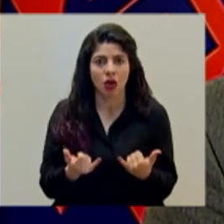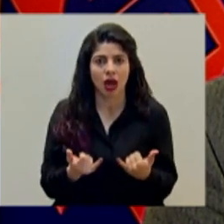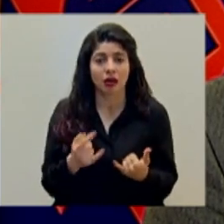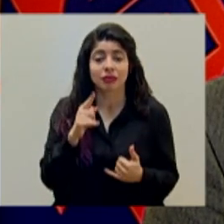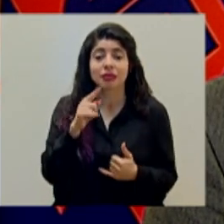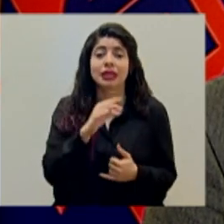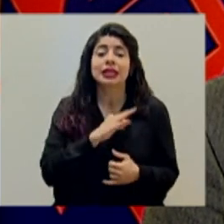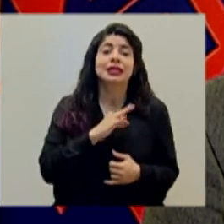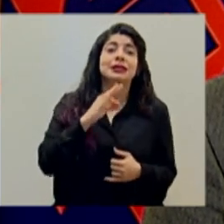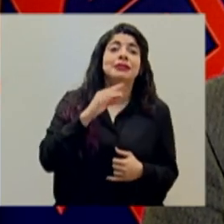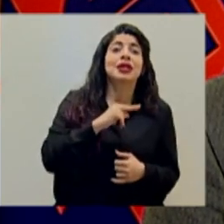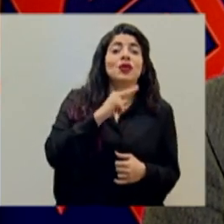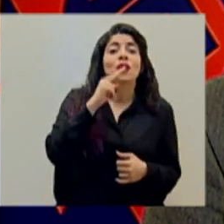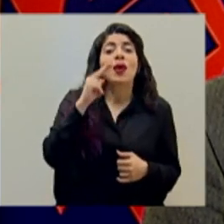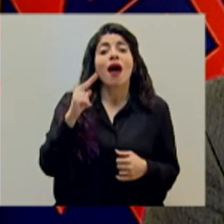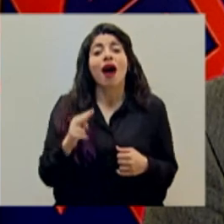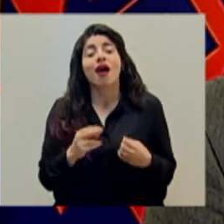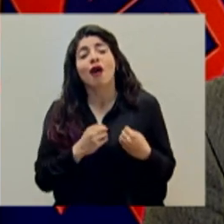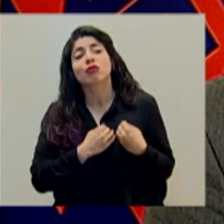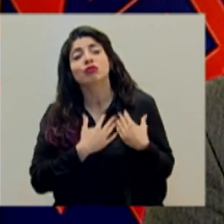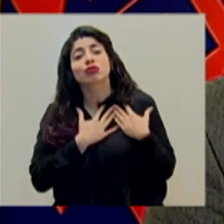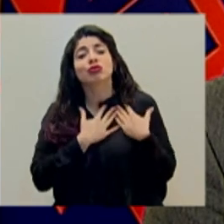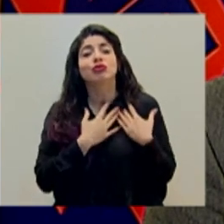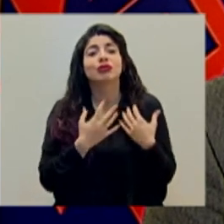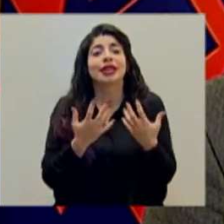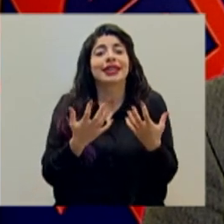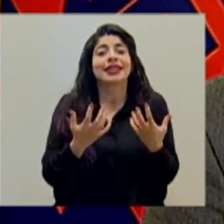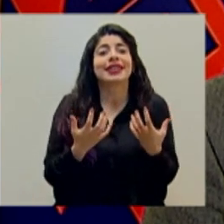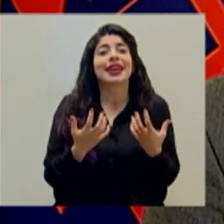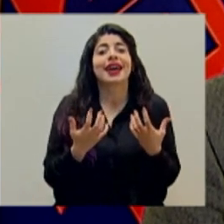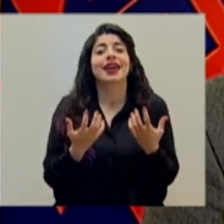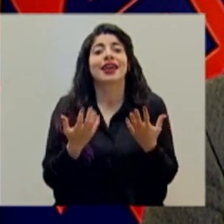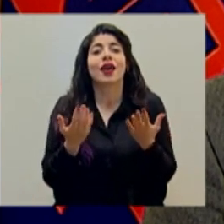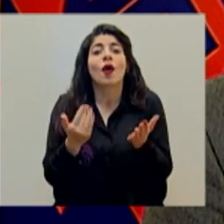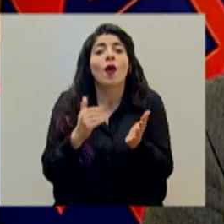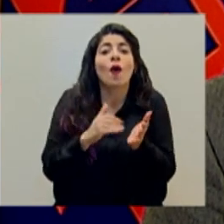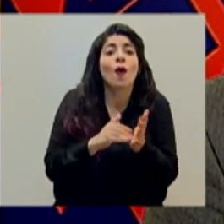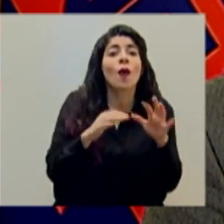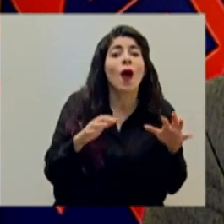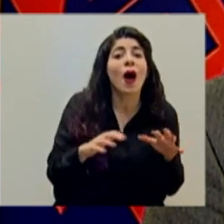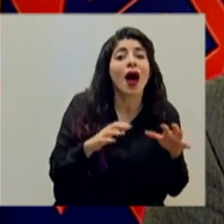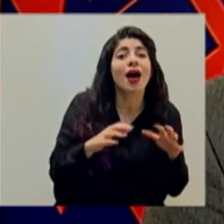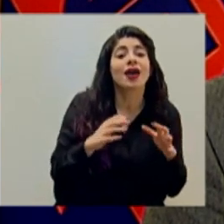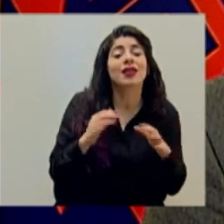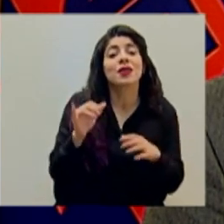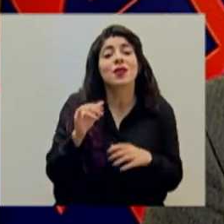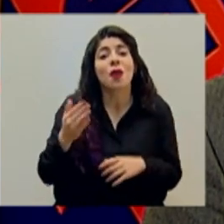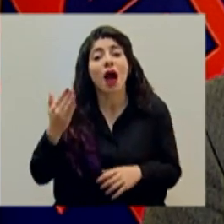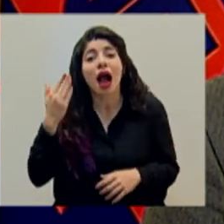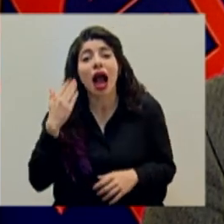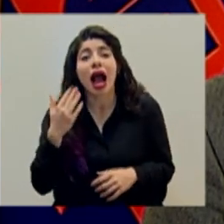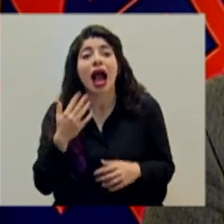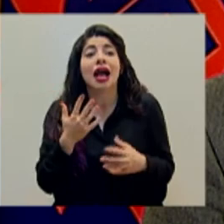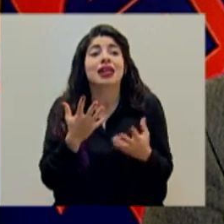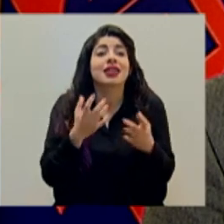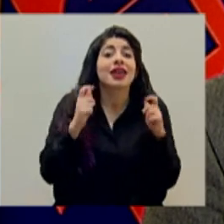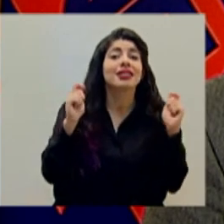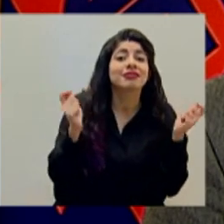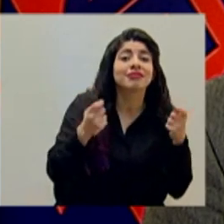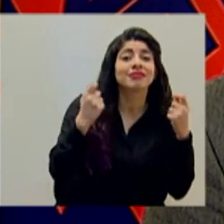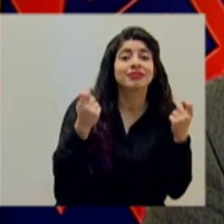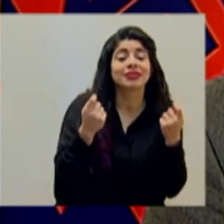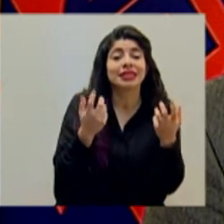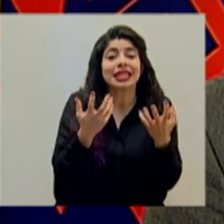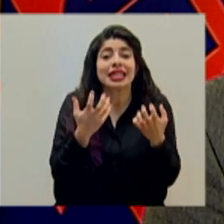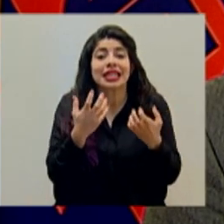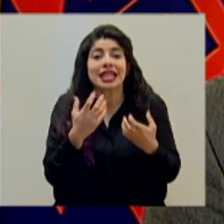navideño que realmente nos hace llevar a retomar las actividades cotidianas y por supuesto a festejar, como bien